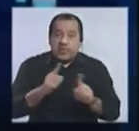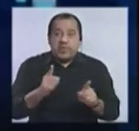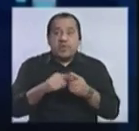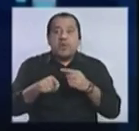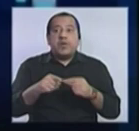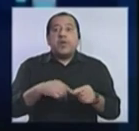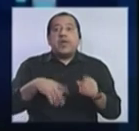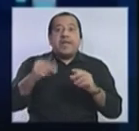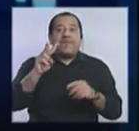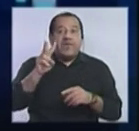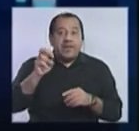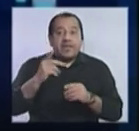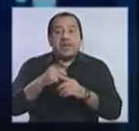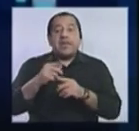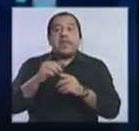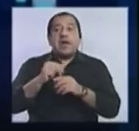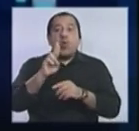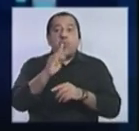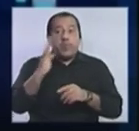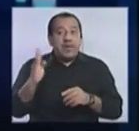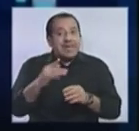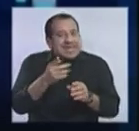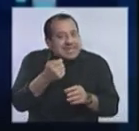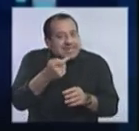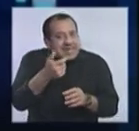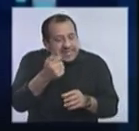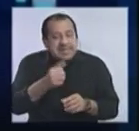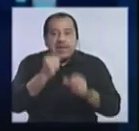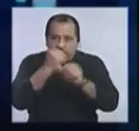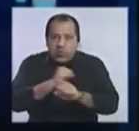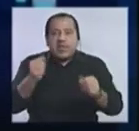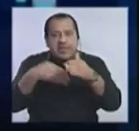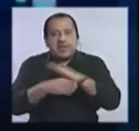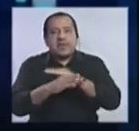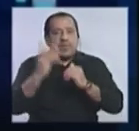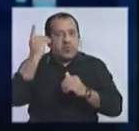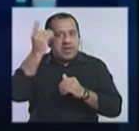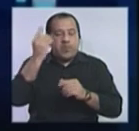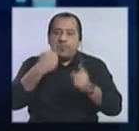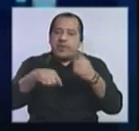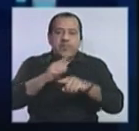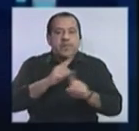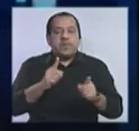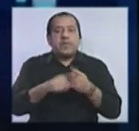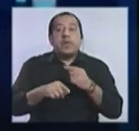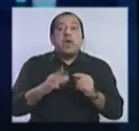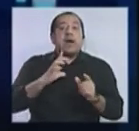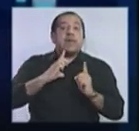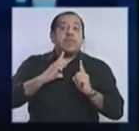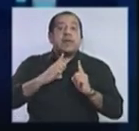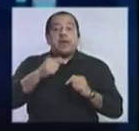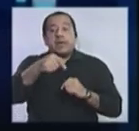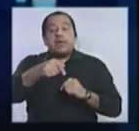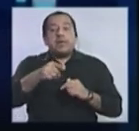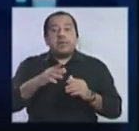Partido Verde Animalista y la Unidad Popular quedaron... Fueron por muy pocos votos. Exacto. Por muy poco fuera. Hay que ver ahí después si alguno de los que